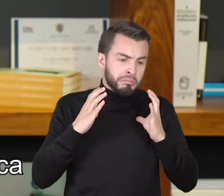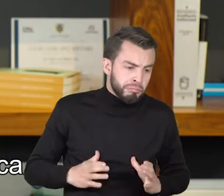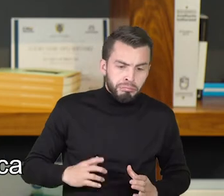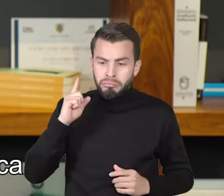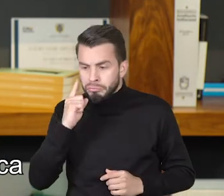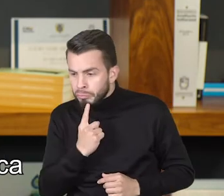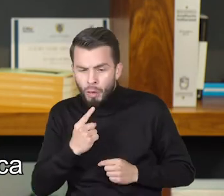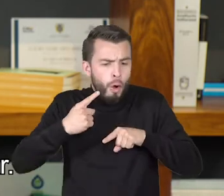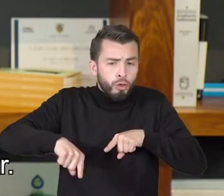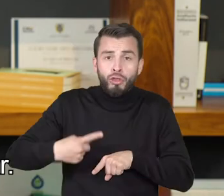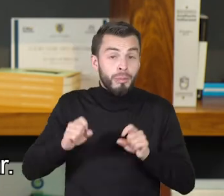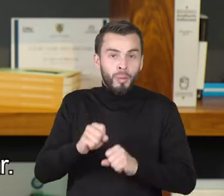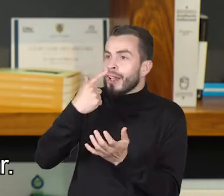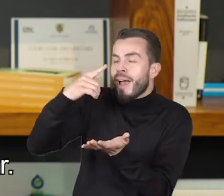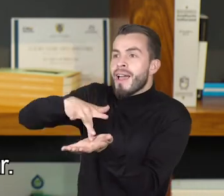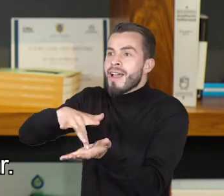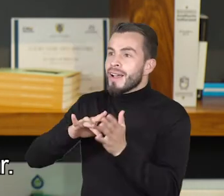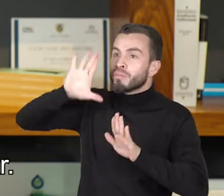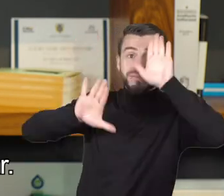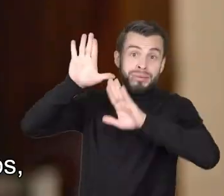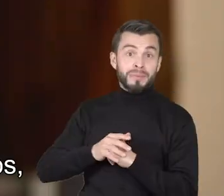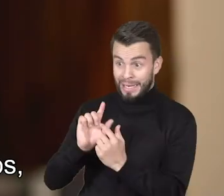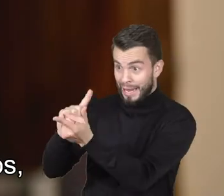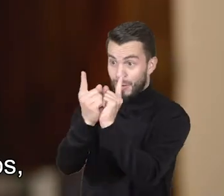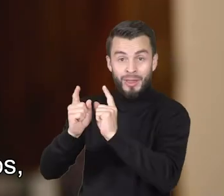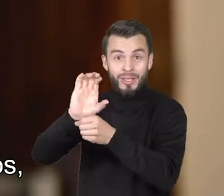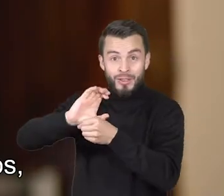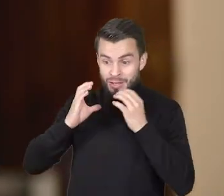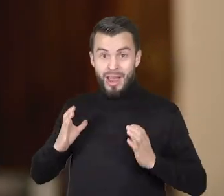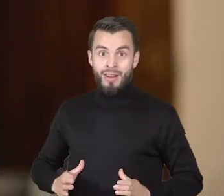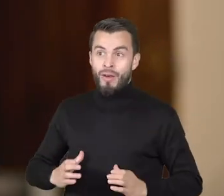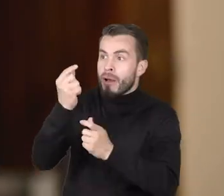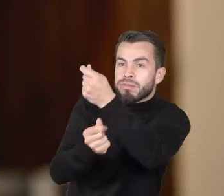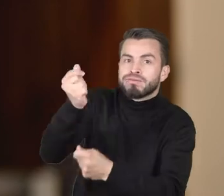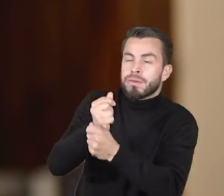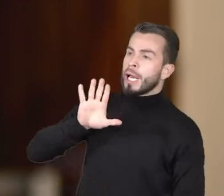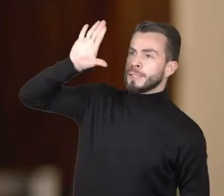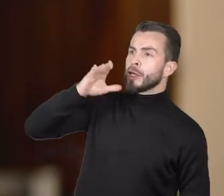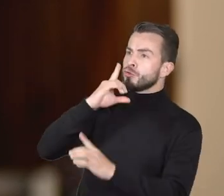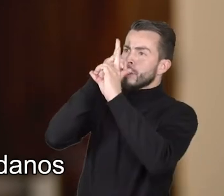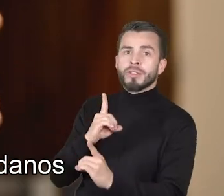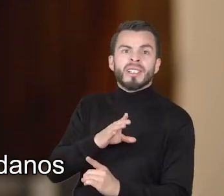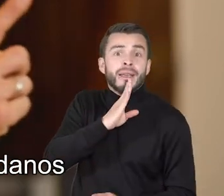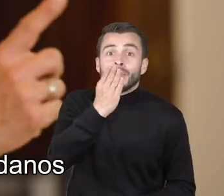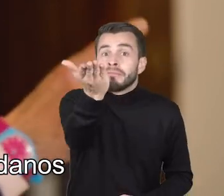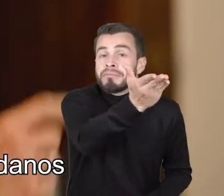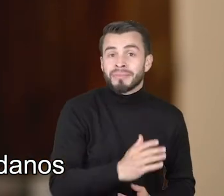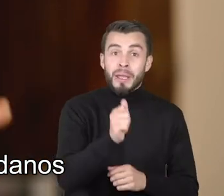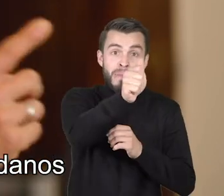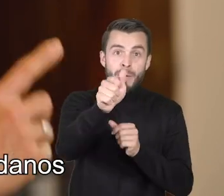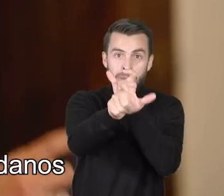discapacidad física que tengan, puedan participar. Son los encuentros ciudadanos, el presupuesto participativo, para que sean